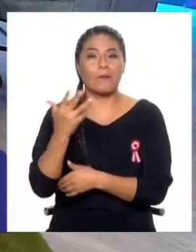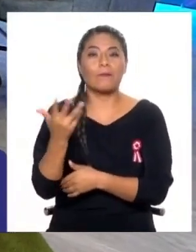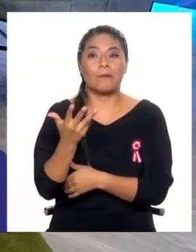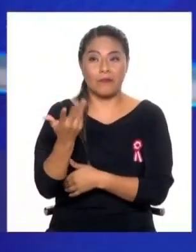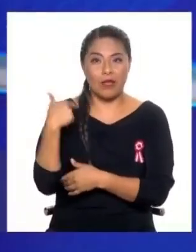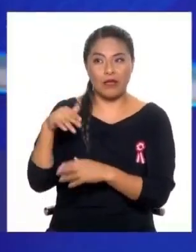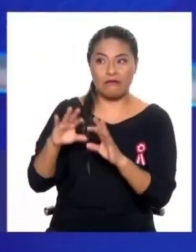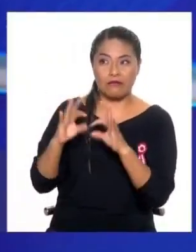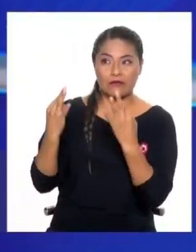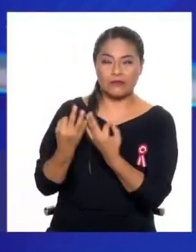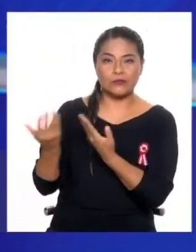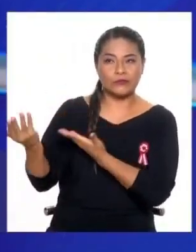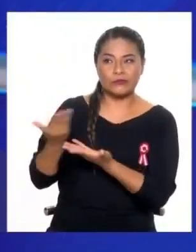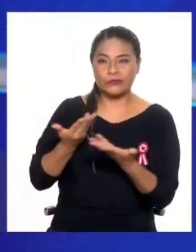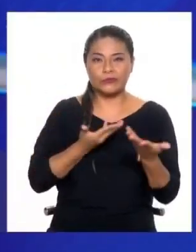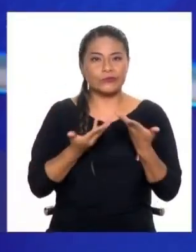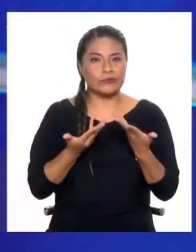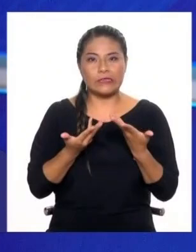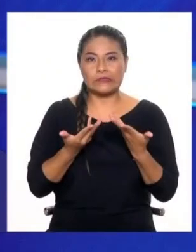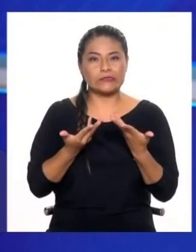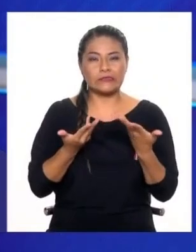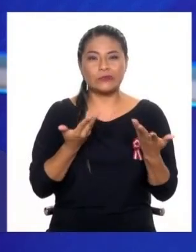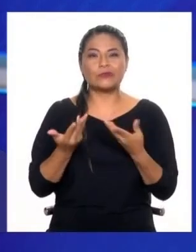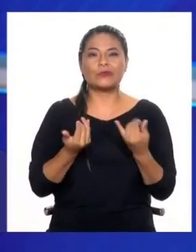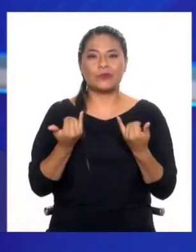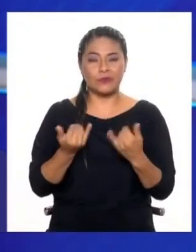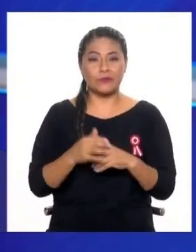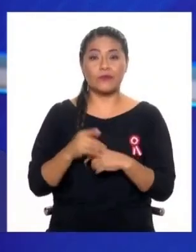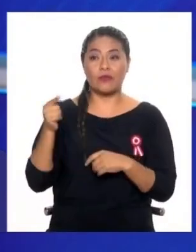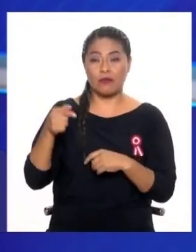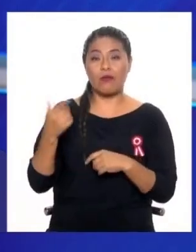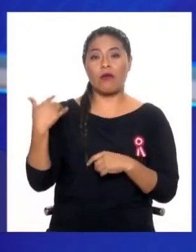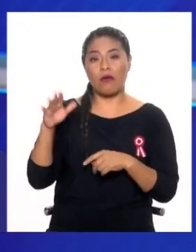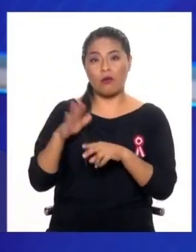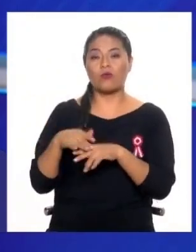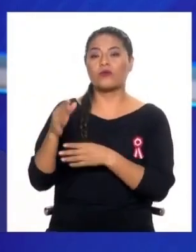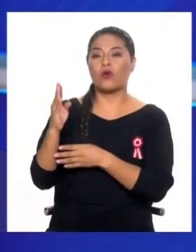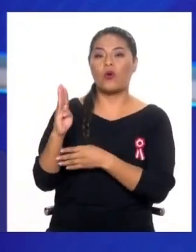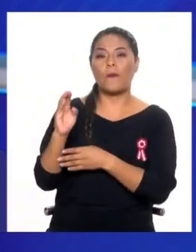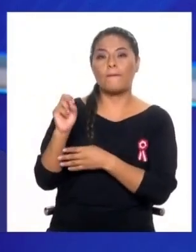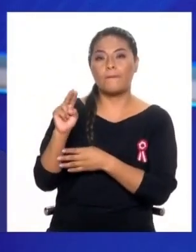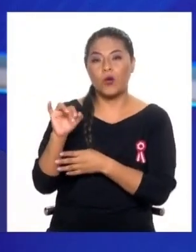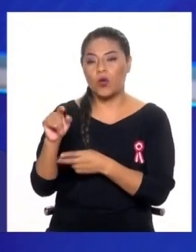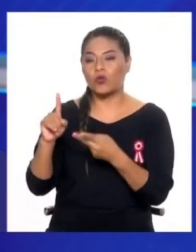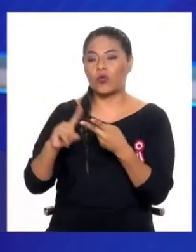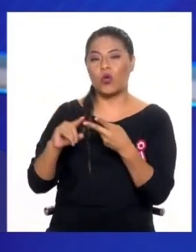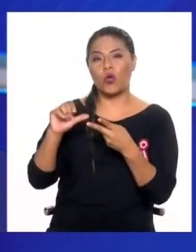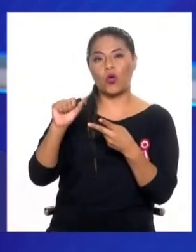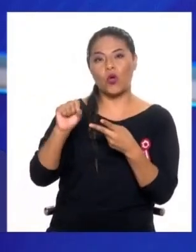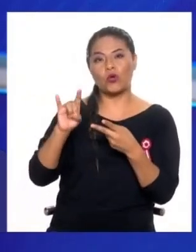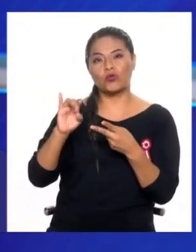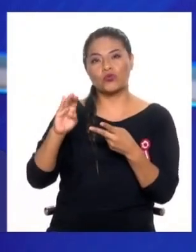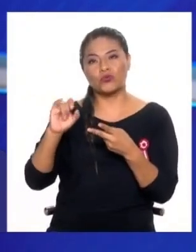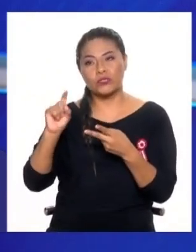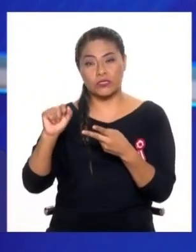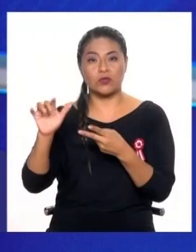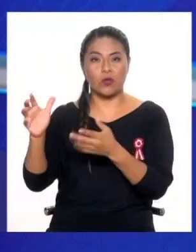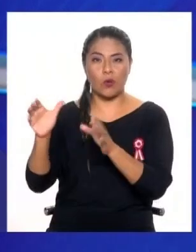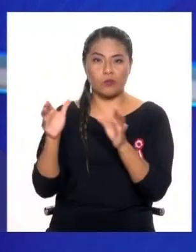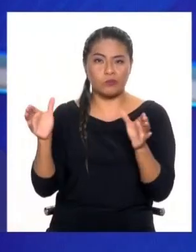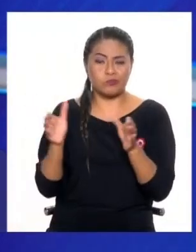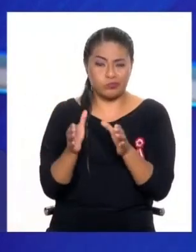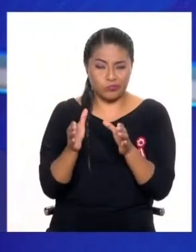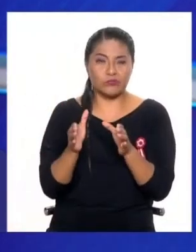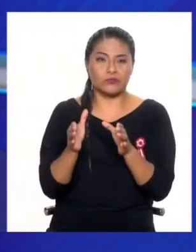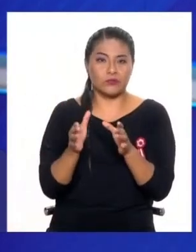a esas familias es casi regalándosela, como se está haciendo con bonos y con subsidios. Pero la capacidad del Estado de ellos es muy chiquita y la demanda es